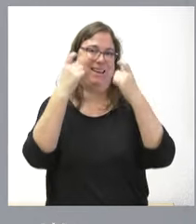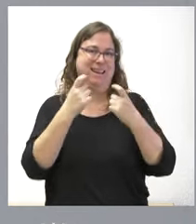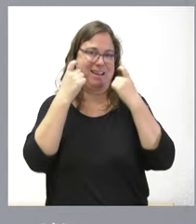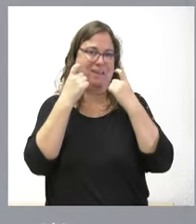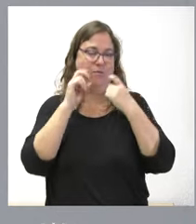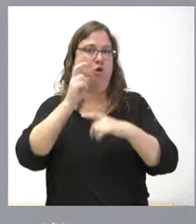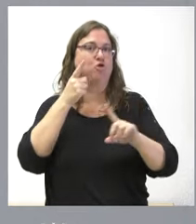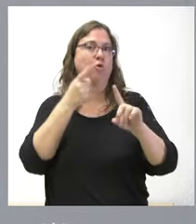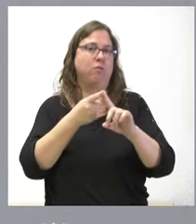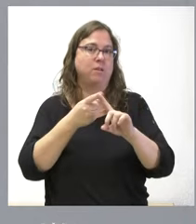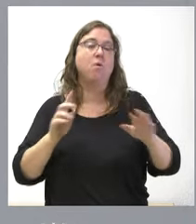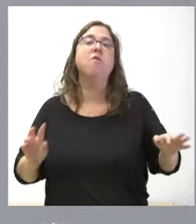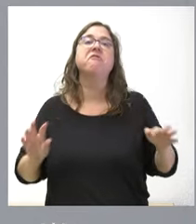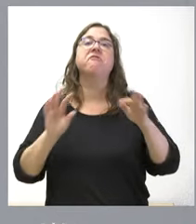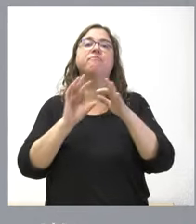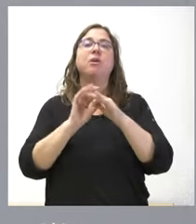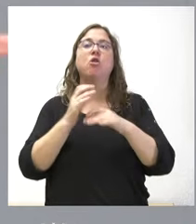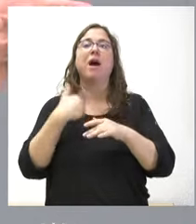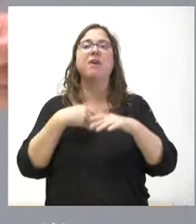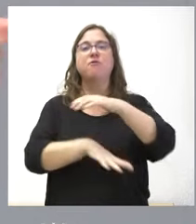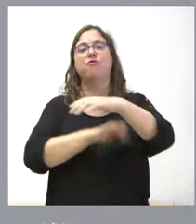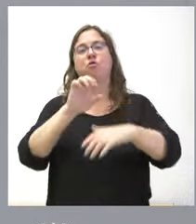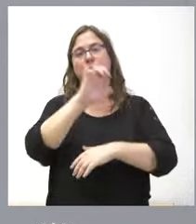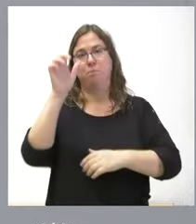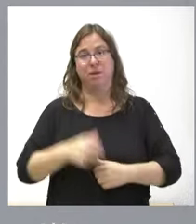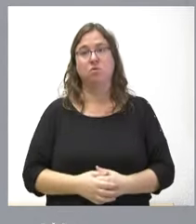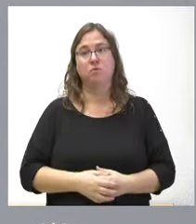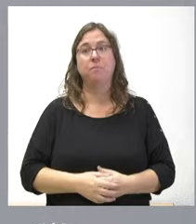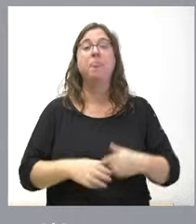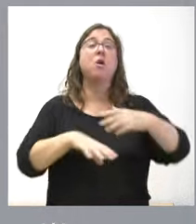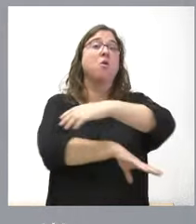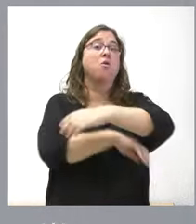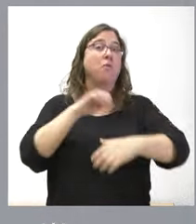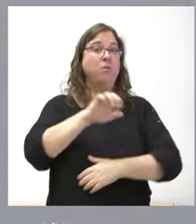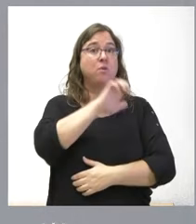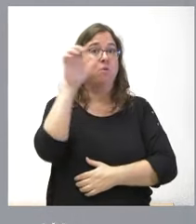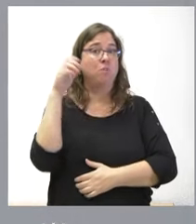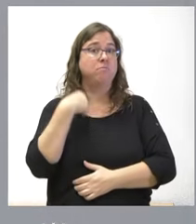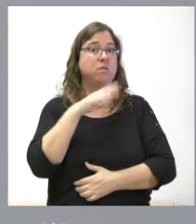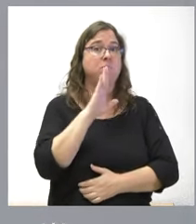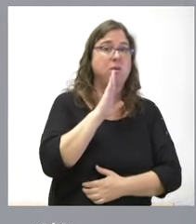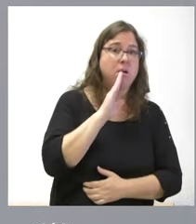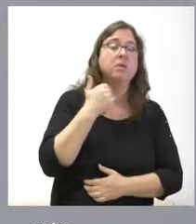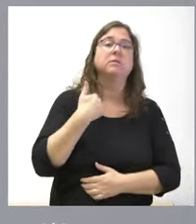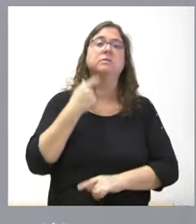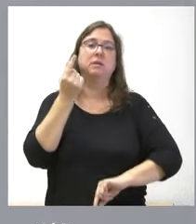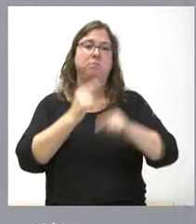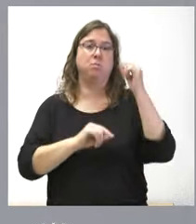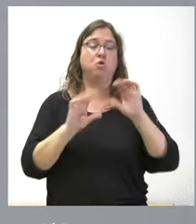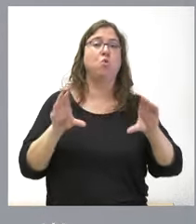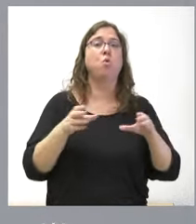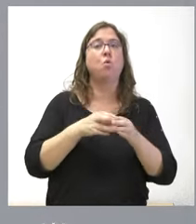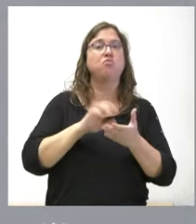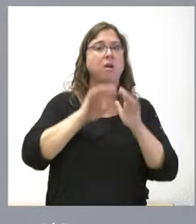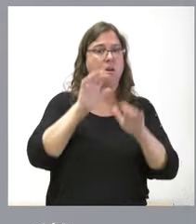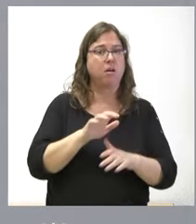finalidades también vinculadas a la existencia de unos fondos europeos los fondos europeos de los que hemos hablado que han nutrido los presupuestos de la Junta de Castilla y León